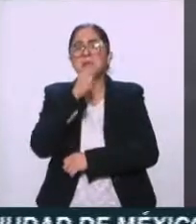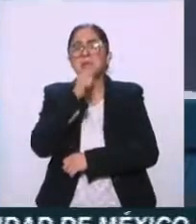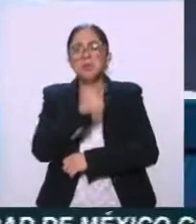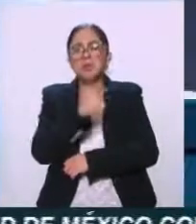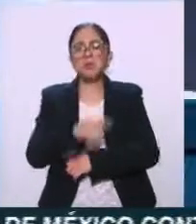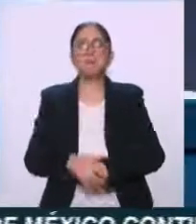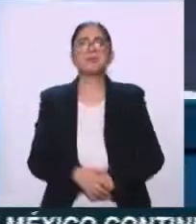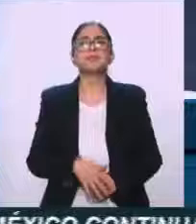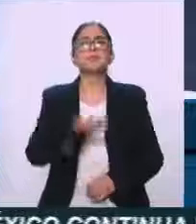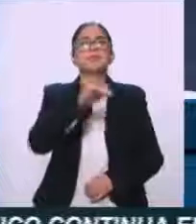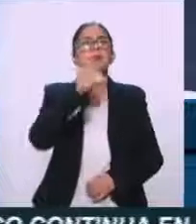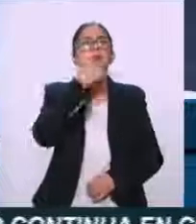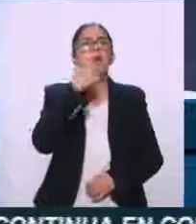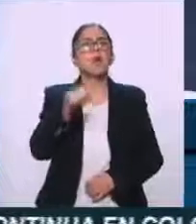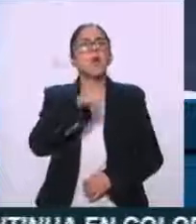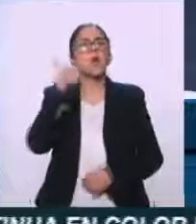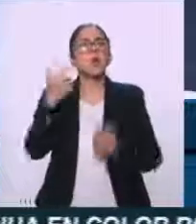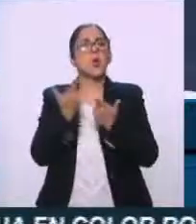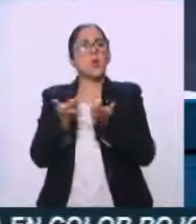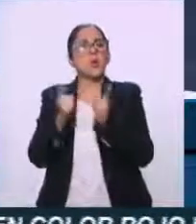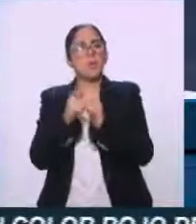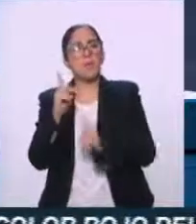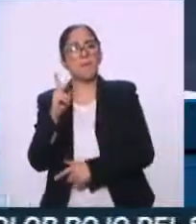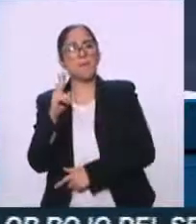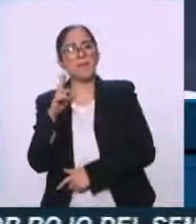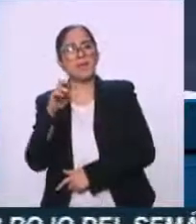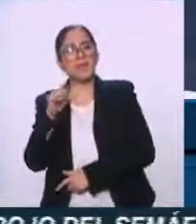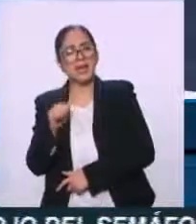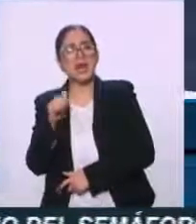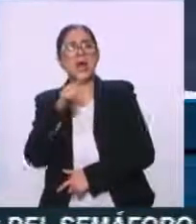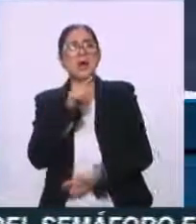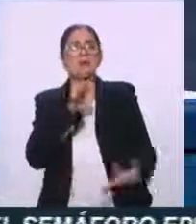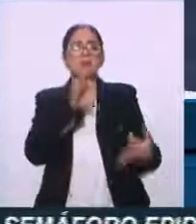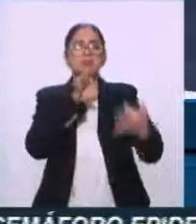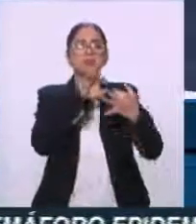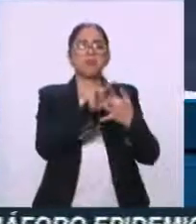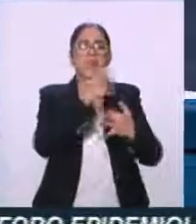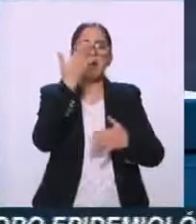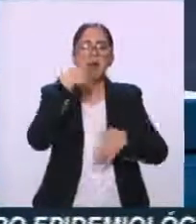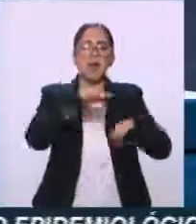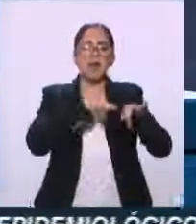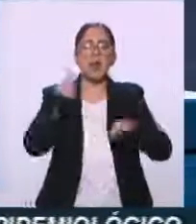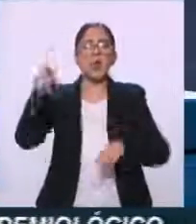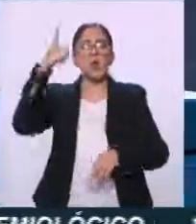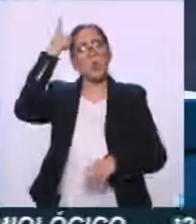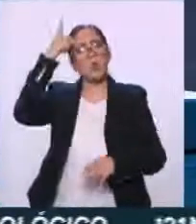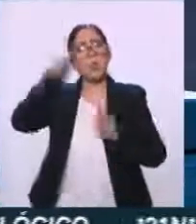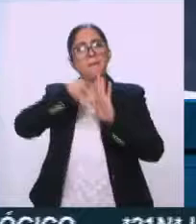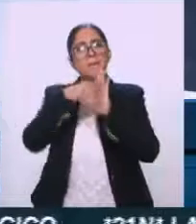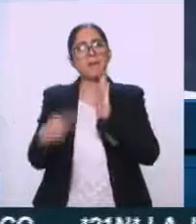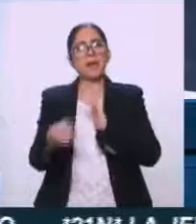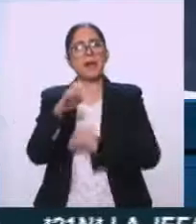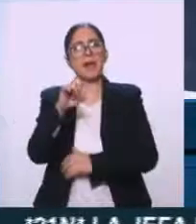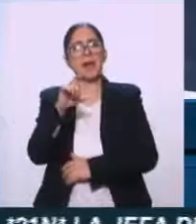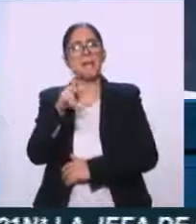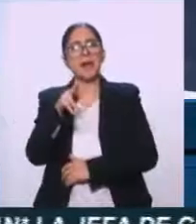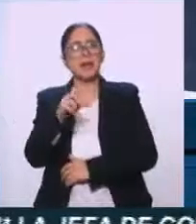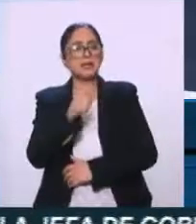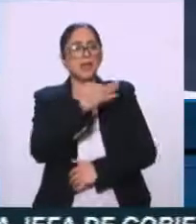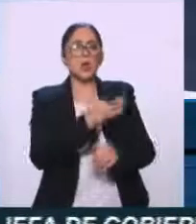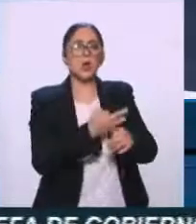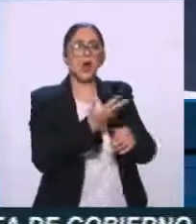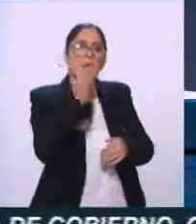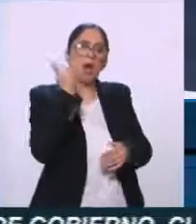Grupo Prisa, que es el dueño del periódico El País, tenía una relación muy fuerte con Televisa. Así es, hay que recordar que les